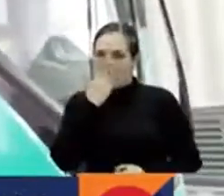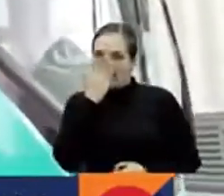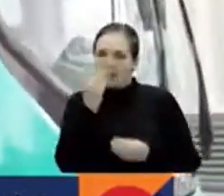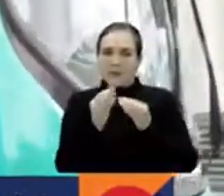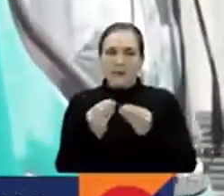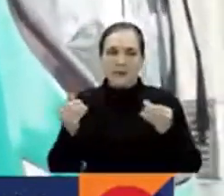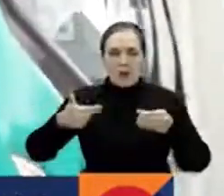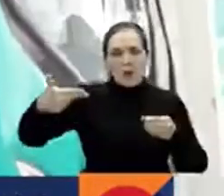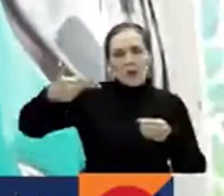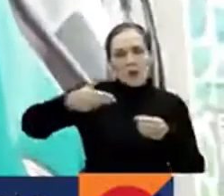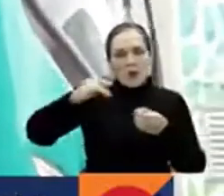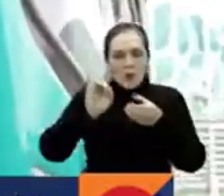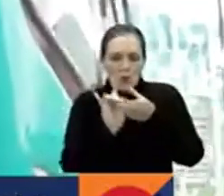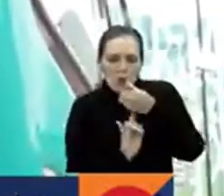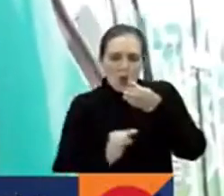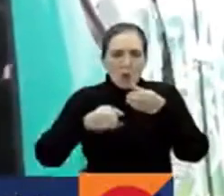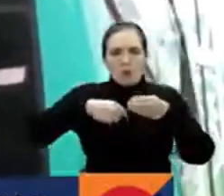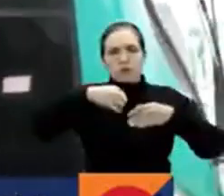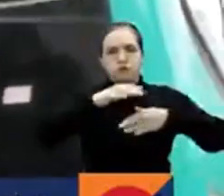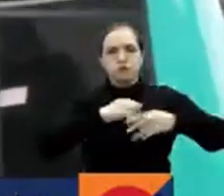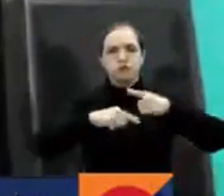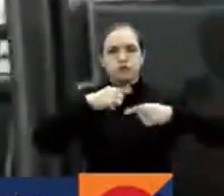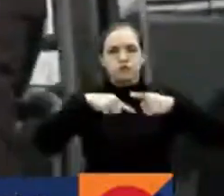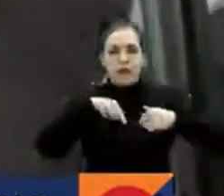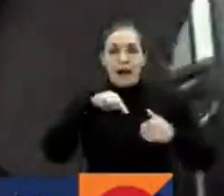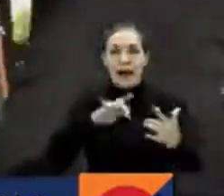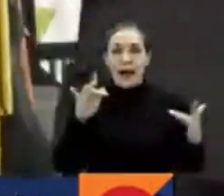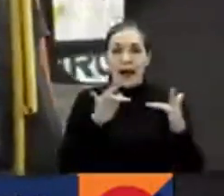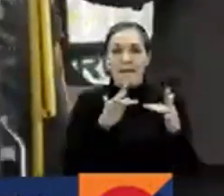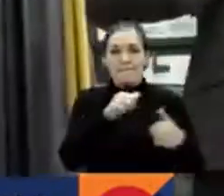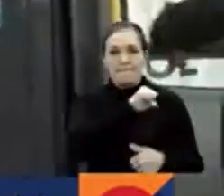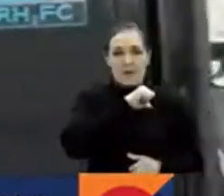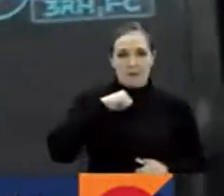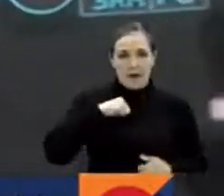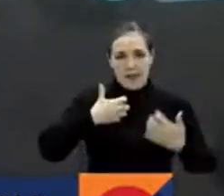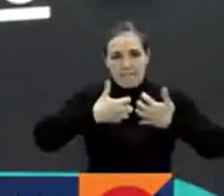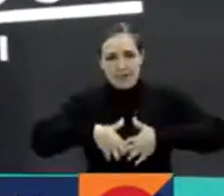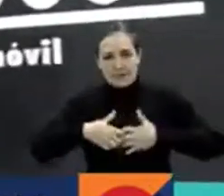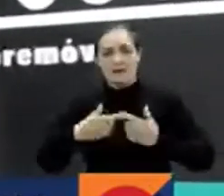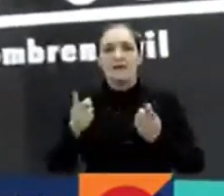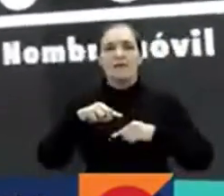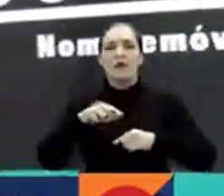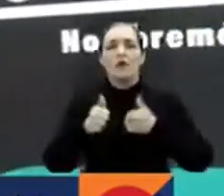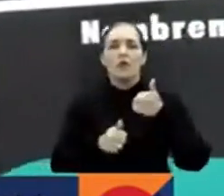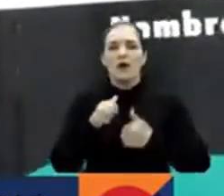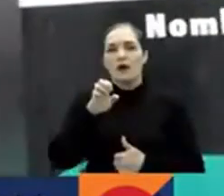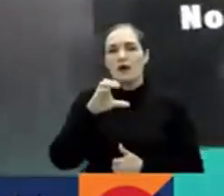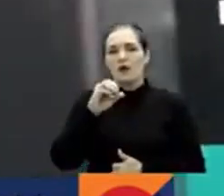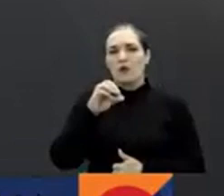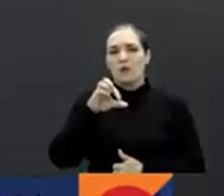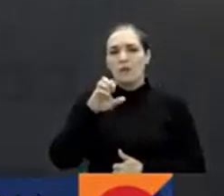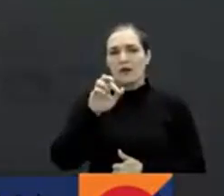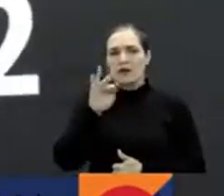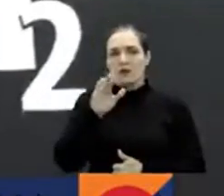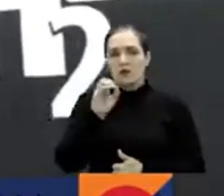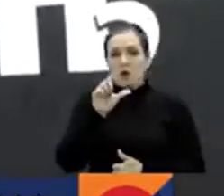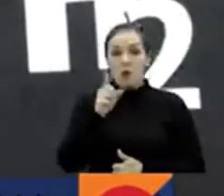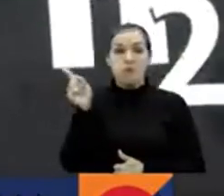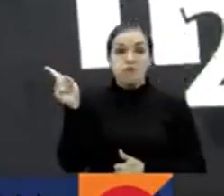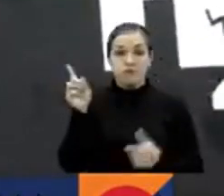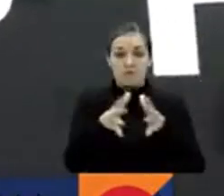empresa estatal Ecopetrol... ...y también empresa privada. Rápidamente les voy a mostrar aquí a través de una gráfica también... ...en donde se puede ver que tiene una